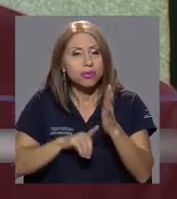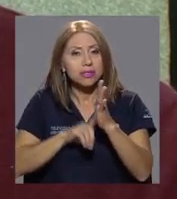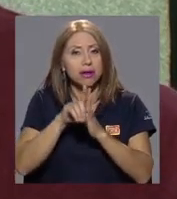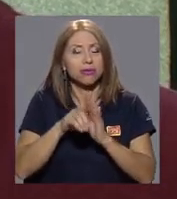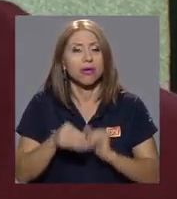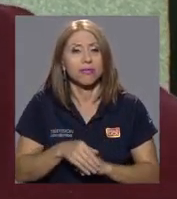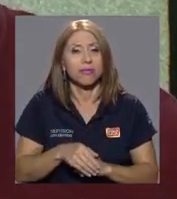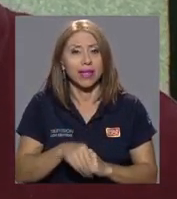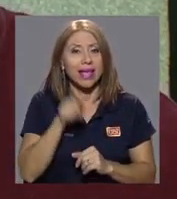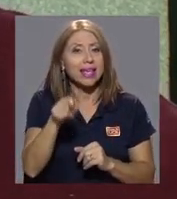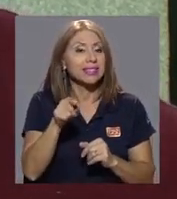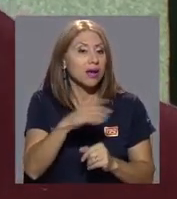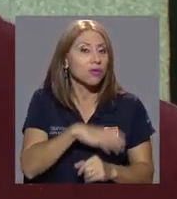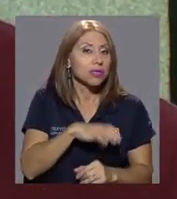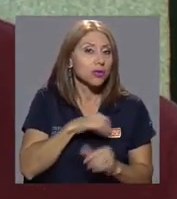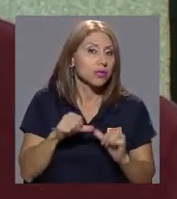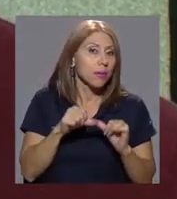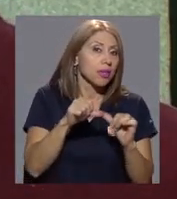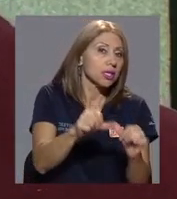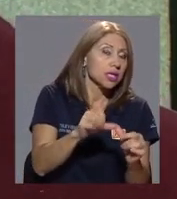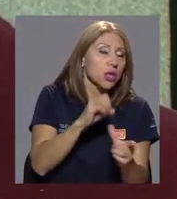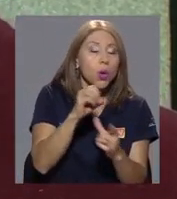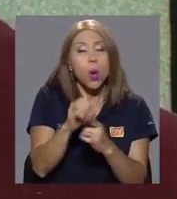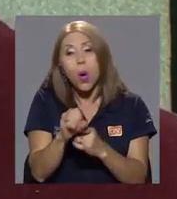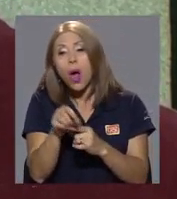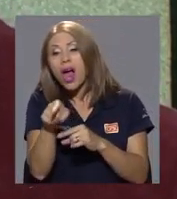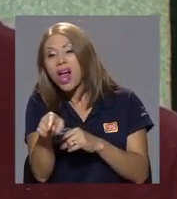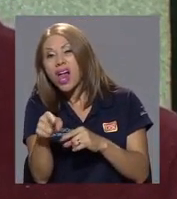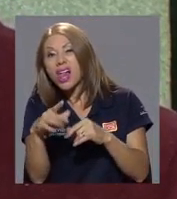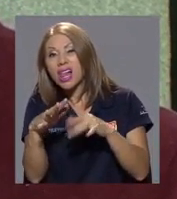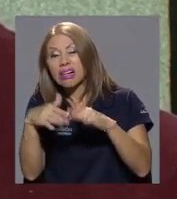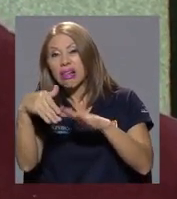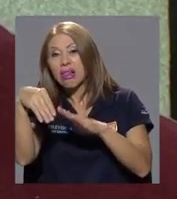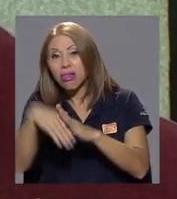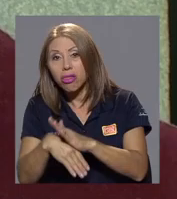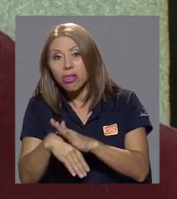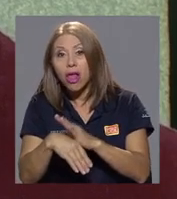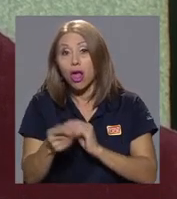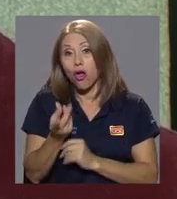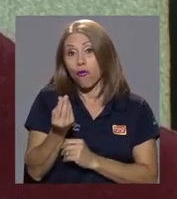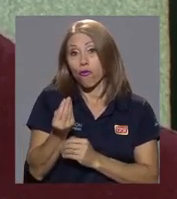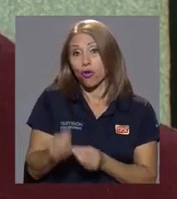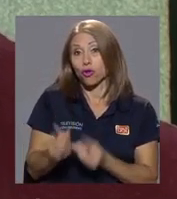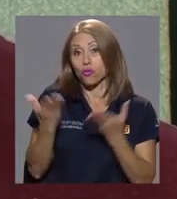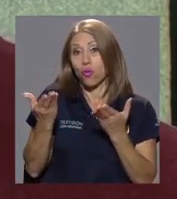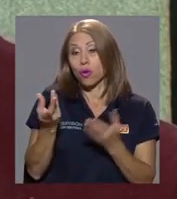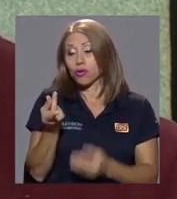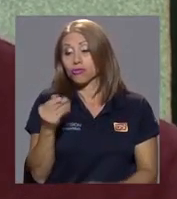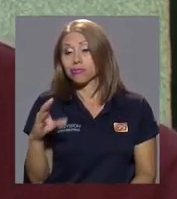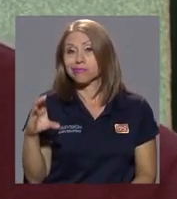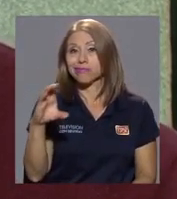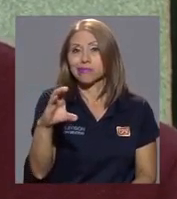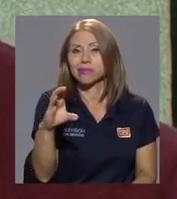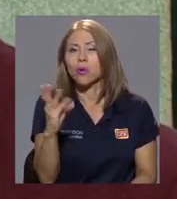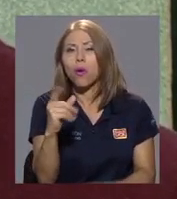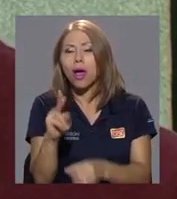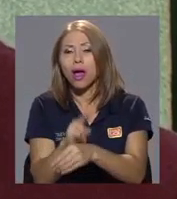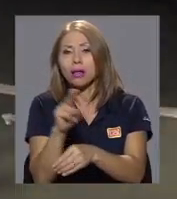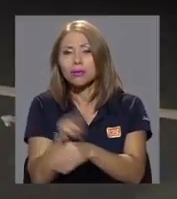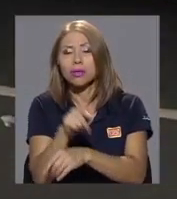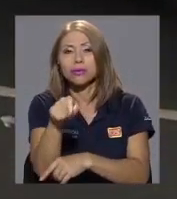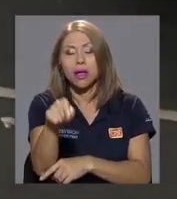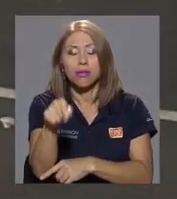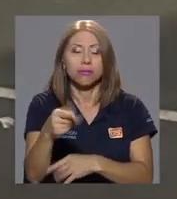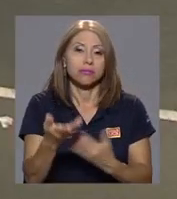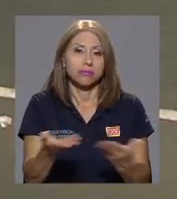condición se ha mantenido o ha deteriorado en el tiempo y cuánto dinero de fondos públicos se han invertido en cada uno